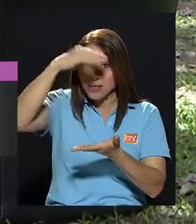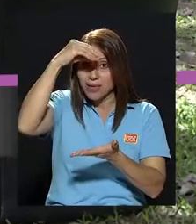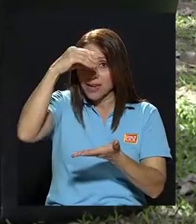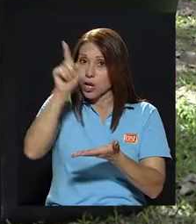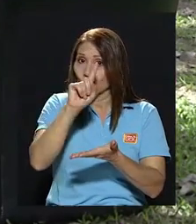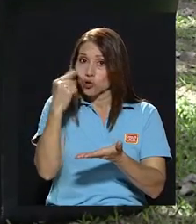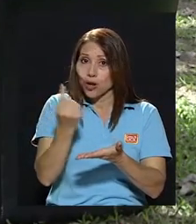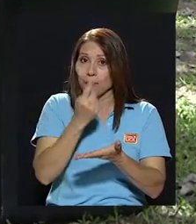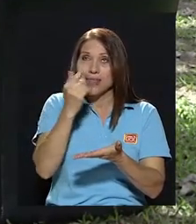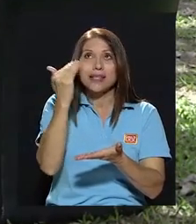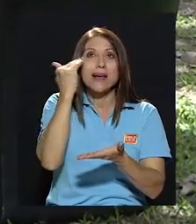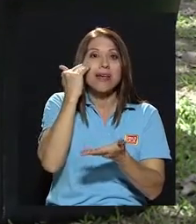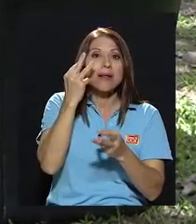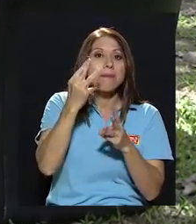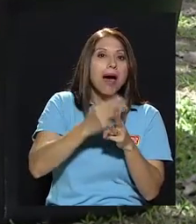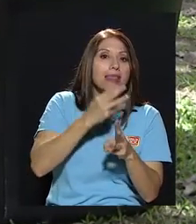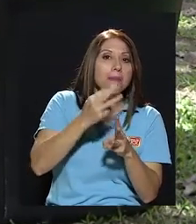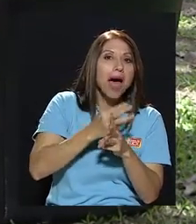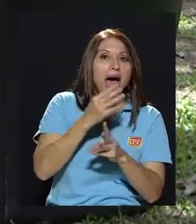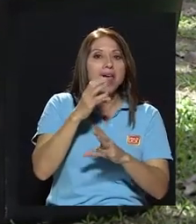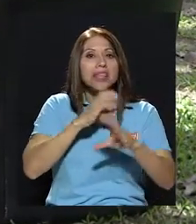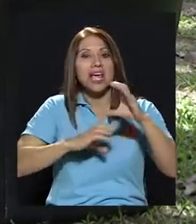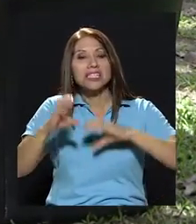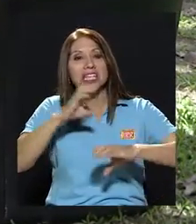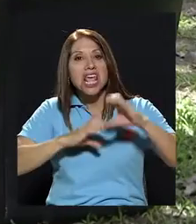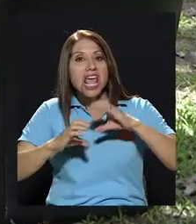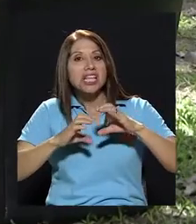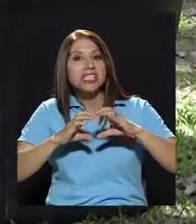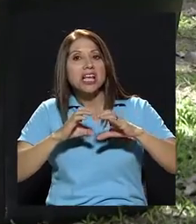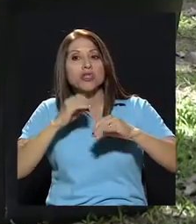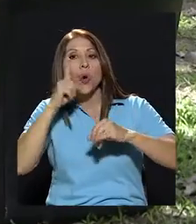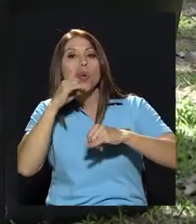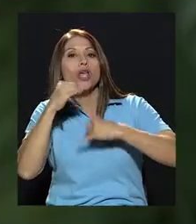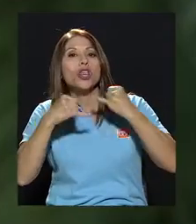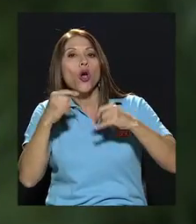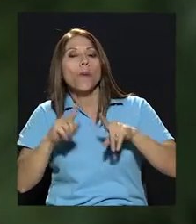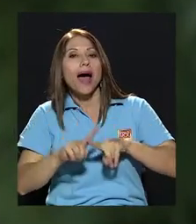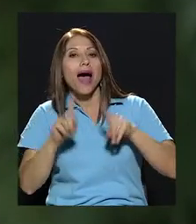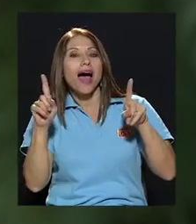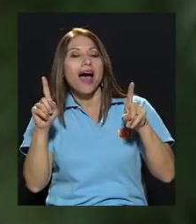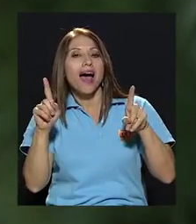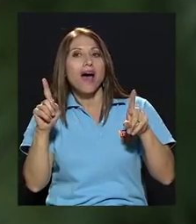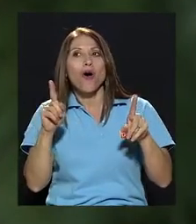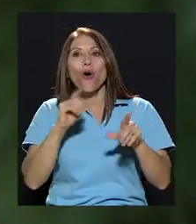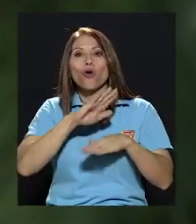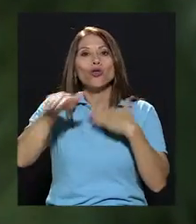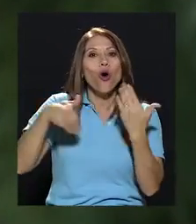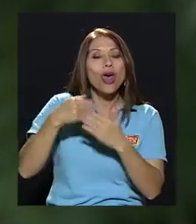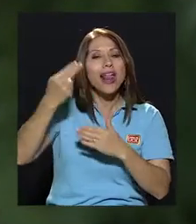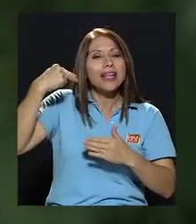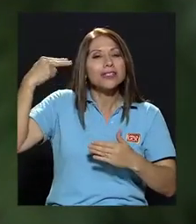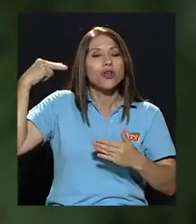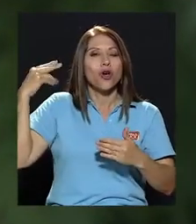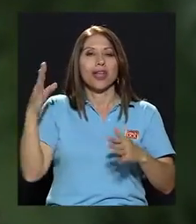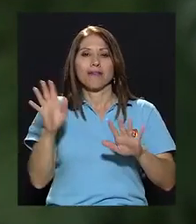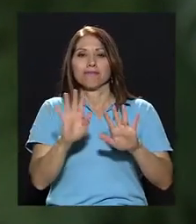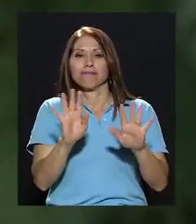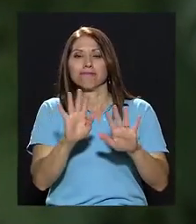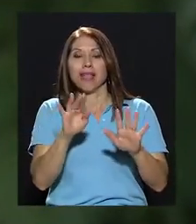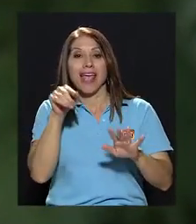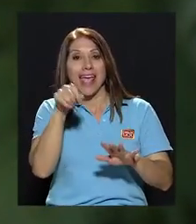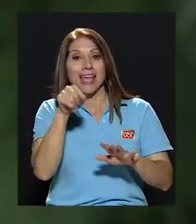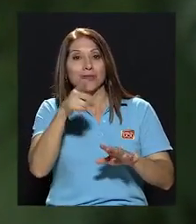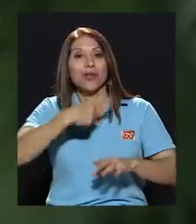no es solamente saber matemáticas, ciencias, un idioma, toda la historia y demás.